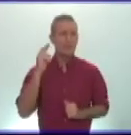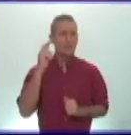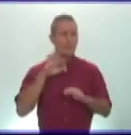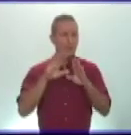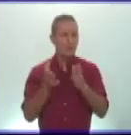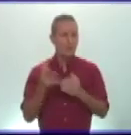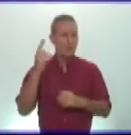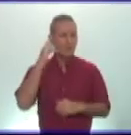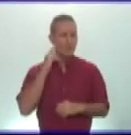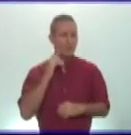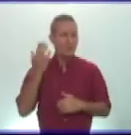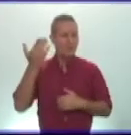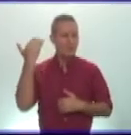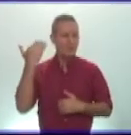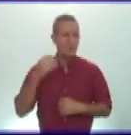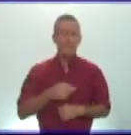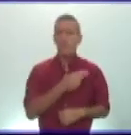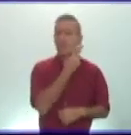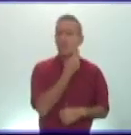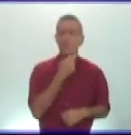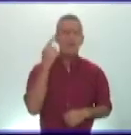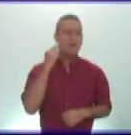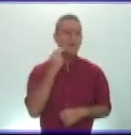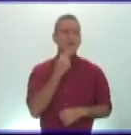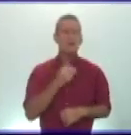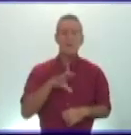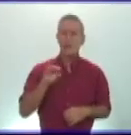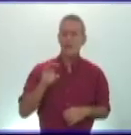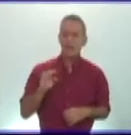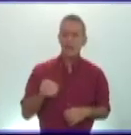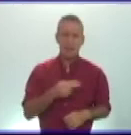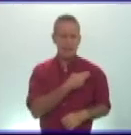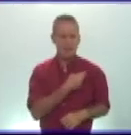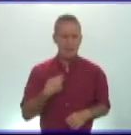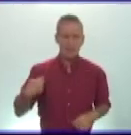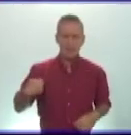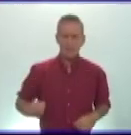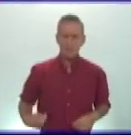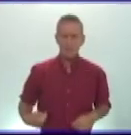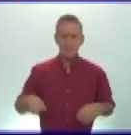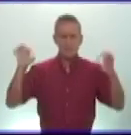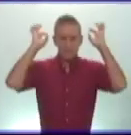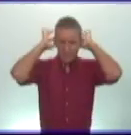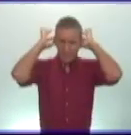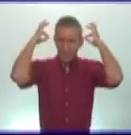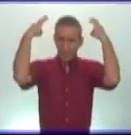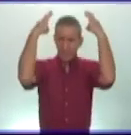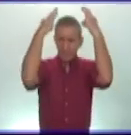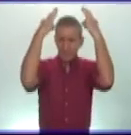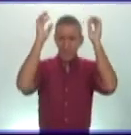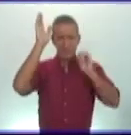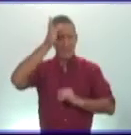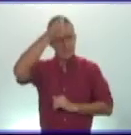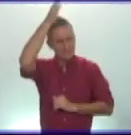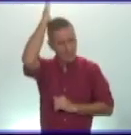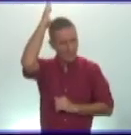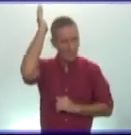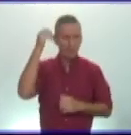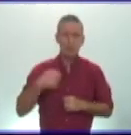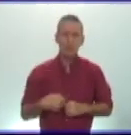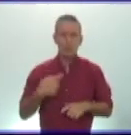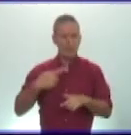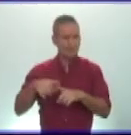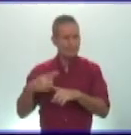no solamente roma martí habla de grecia habla de egipto habla de china que también tendremos otro espacio para ello y yo creo que en la medida que usted pueda ir